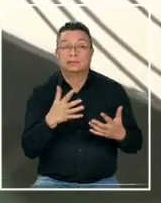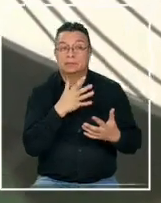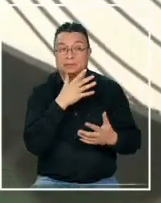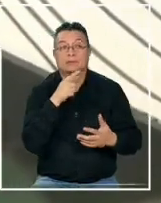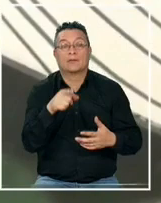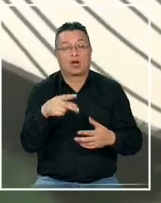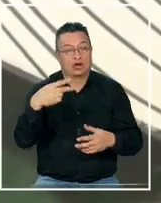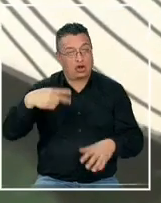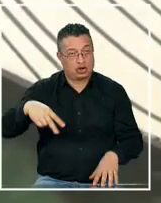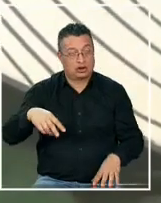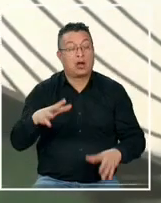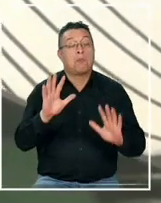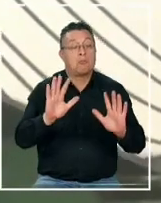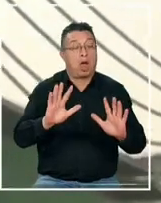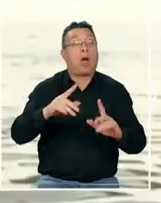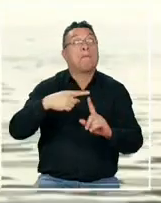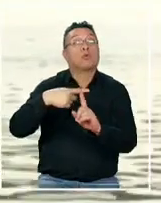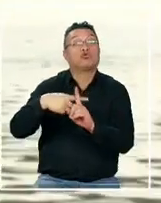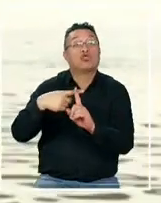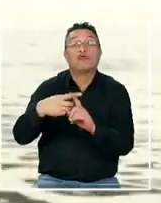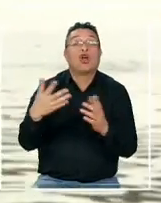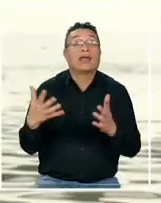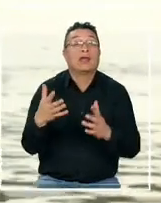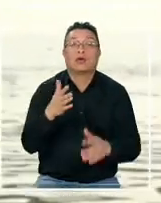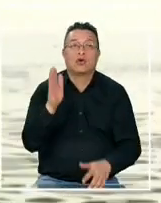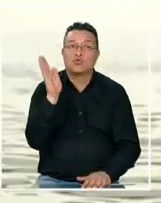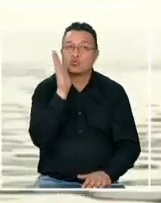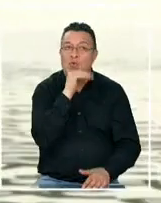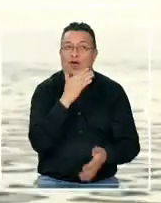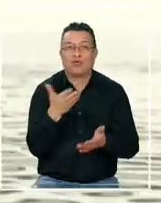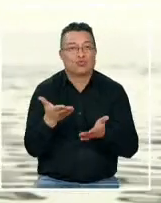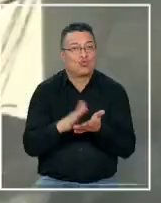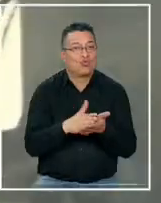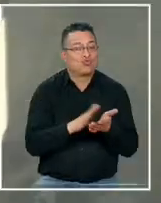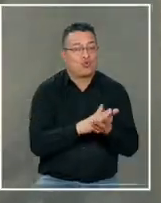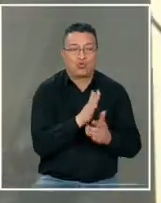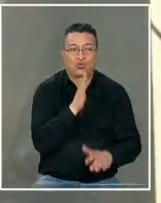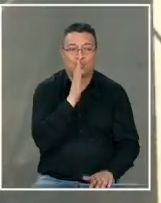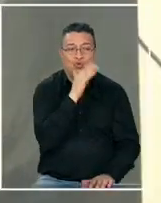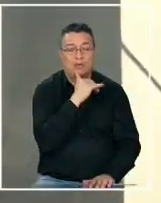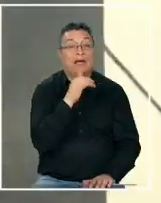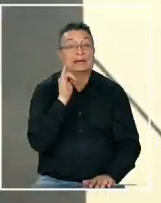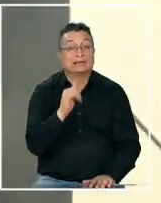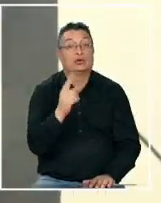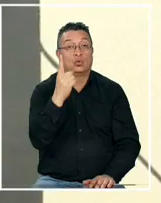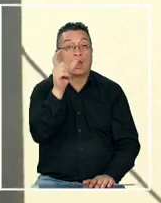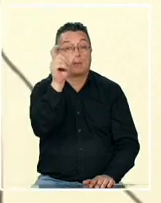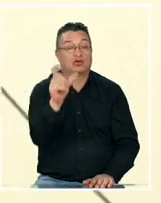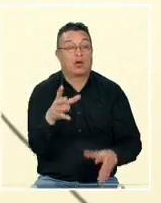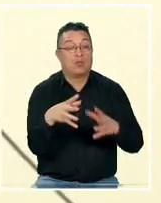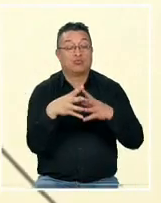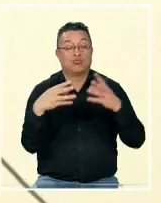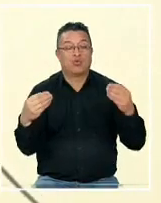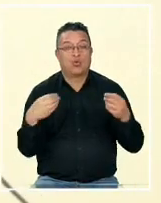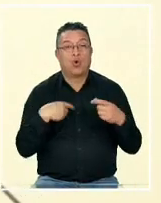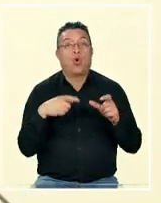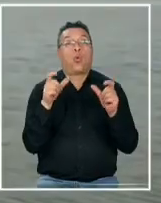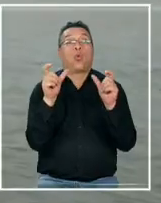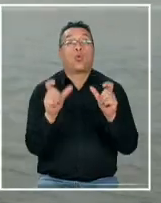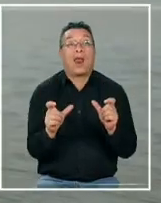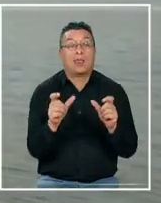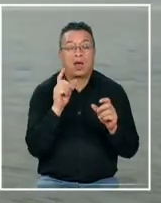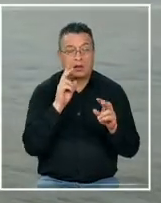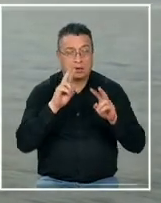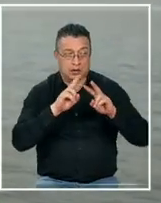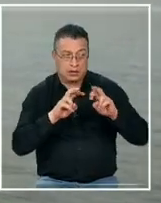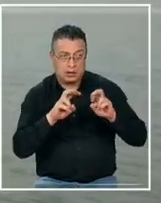noticia positiva dentro de esto es que no hubo víctimas fatales eso sí habría una persona desaparecida que sería un guardia pero que también se está